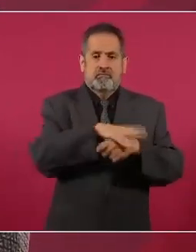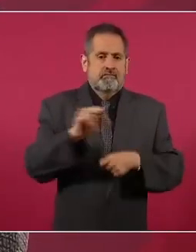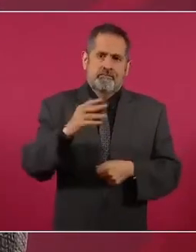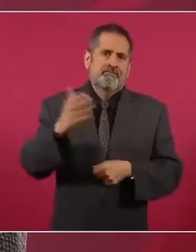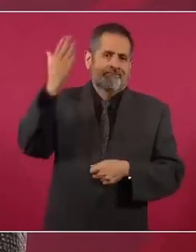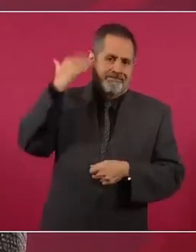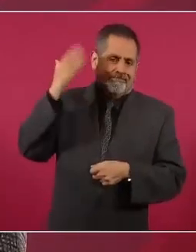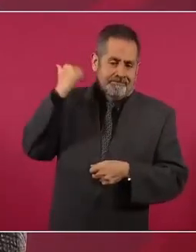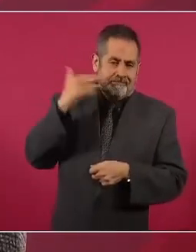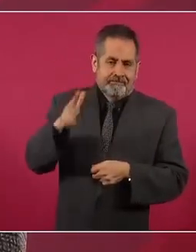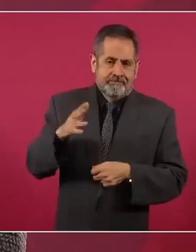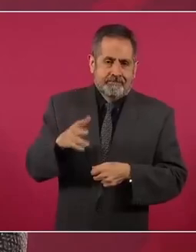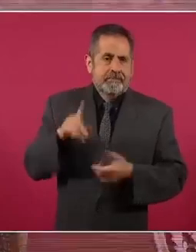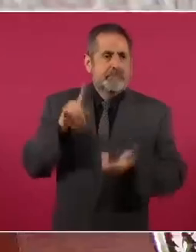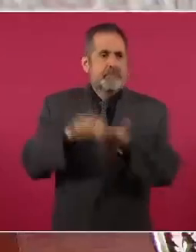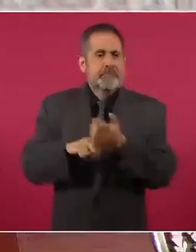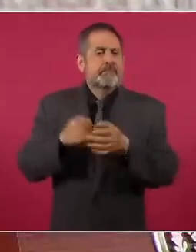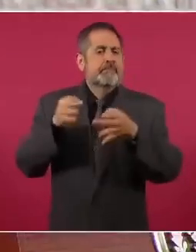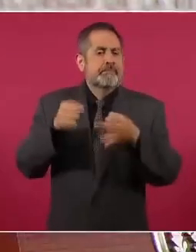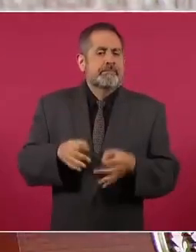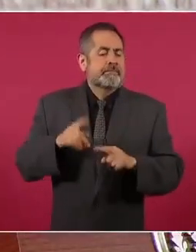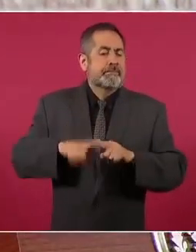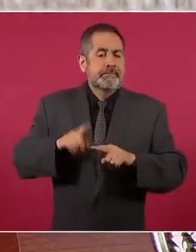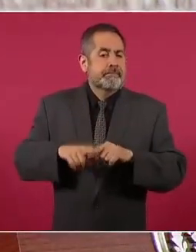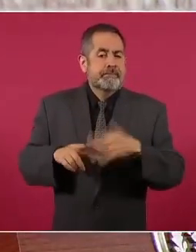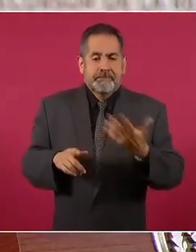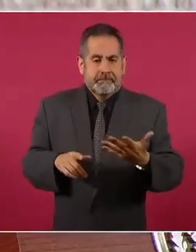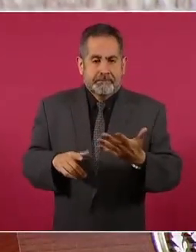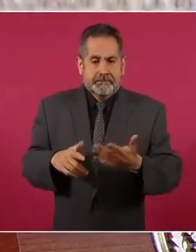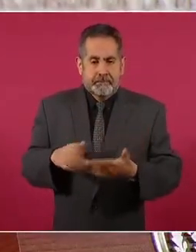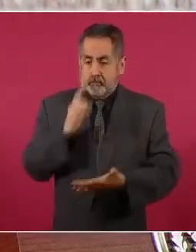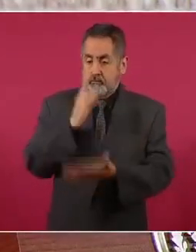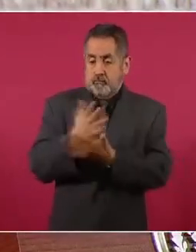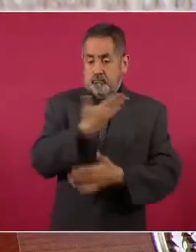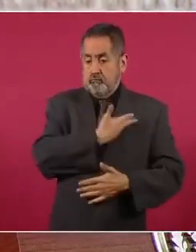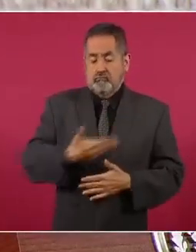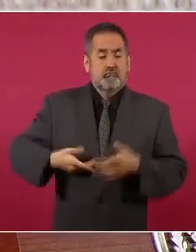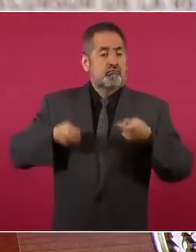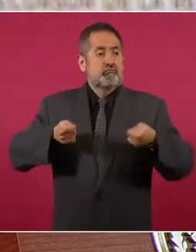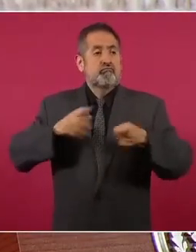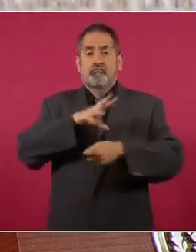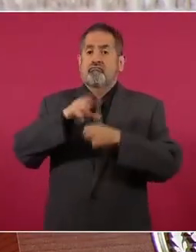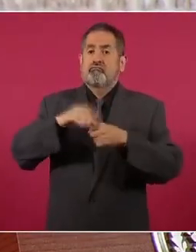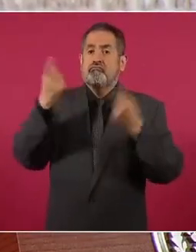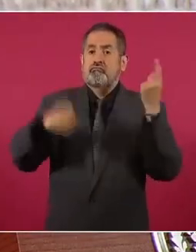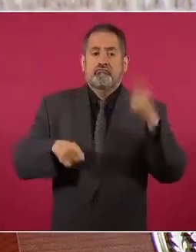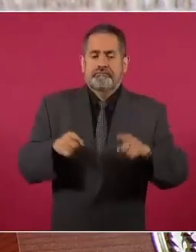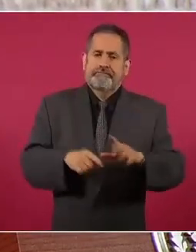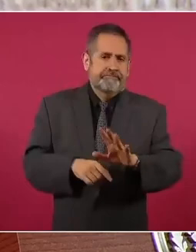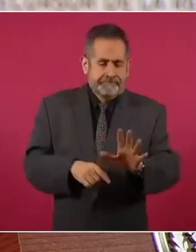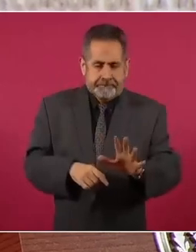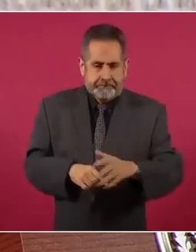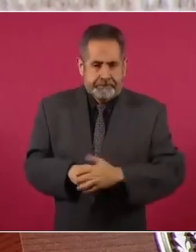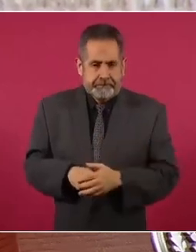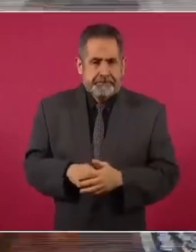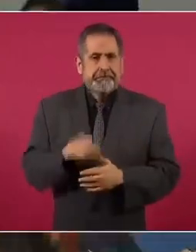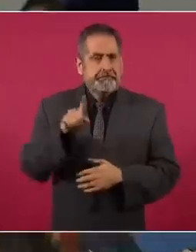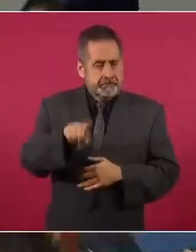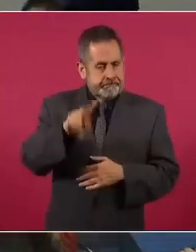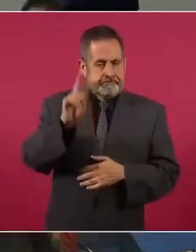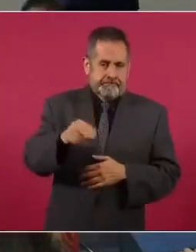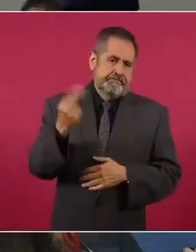de que el poder de los poderes era el ejecutivo. Entonces, sí se